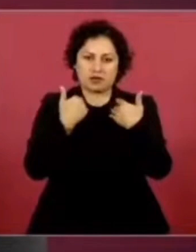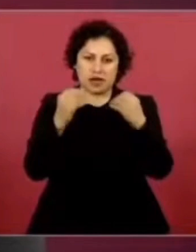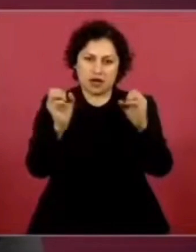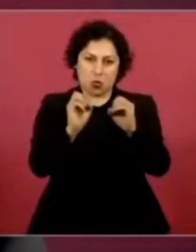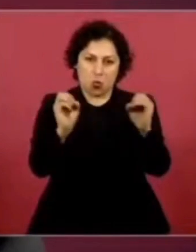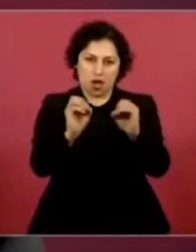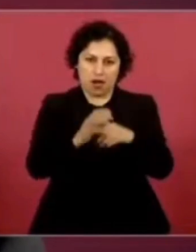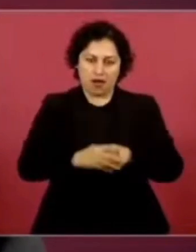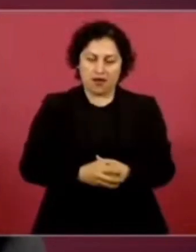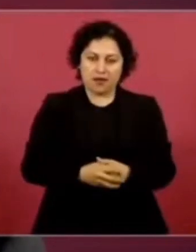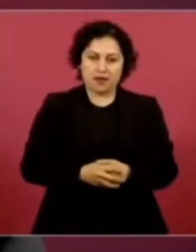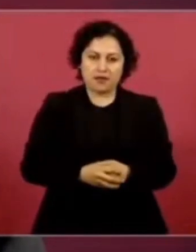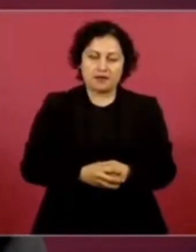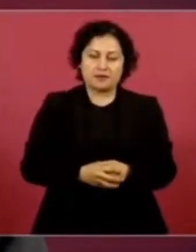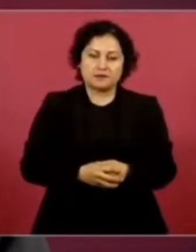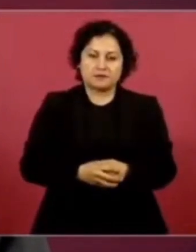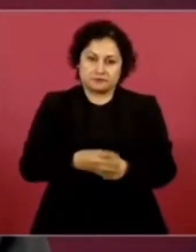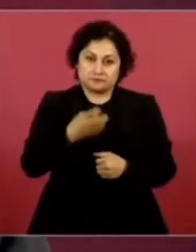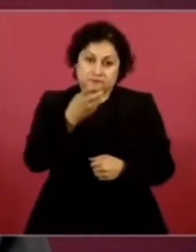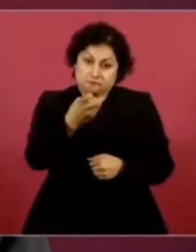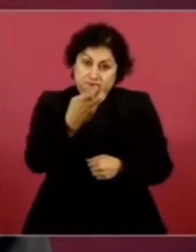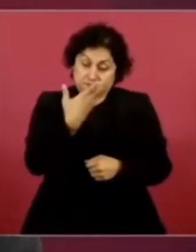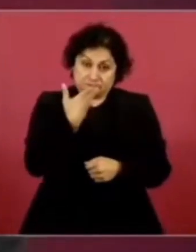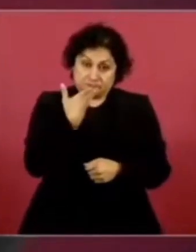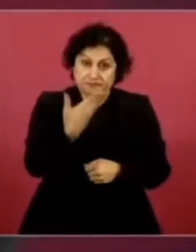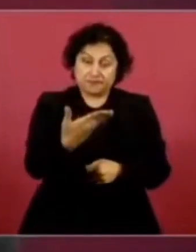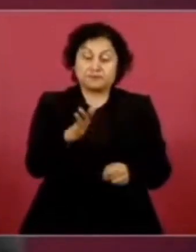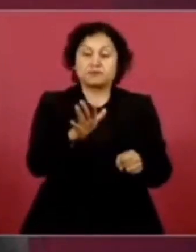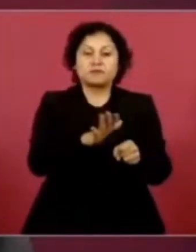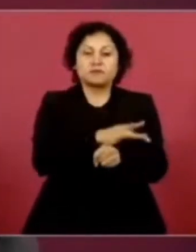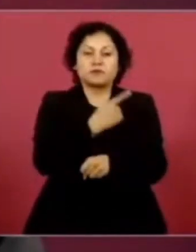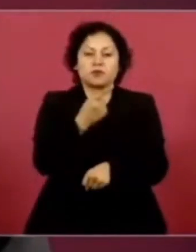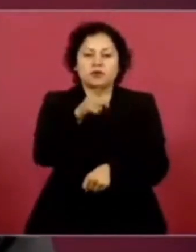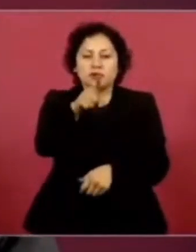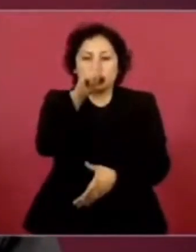Imagínense si este todos ellos